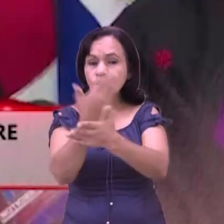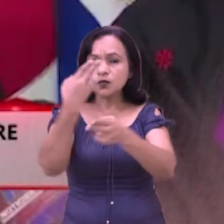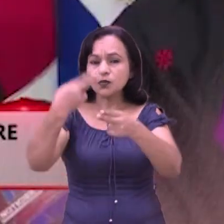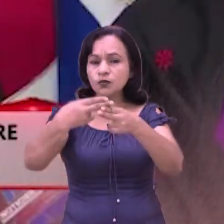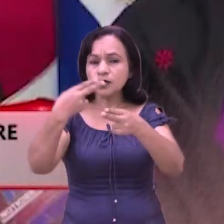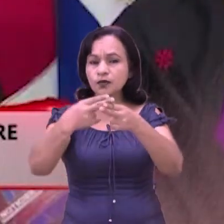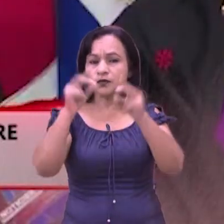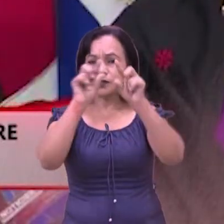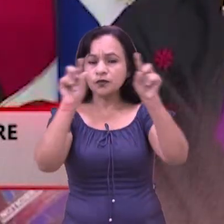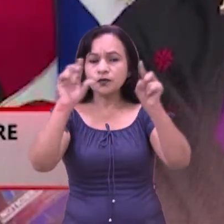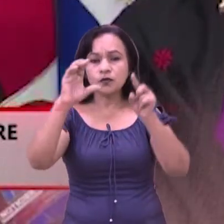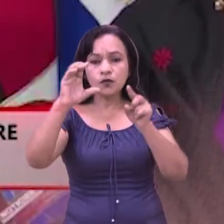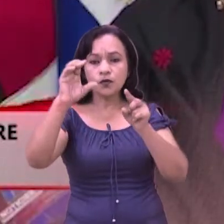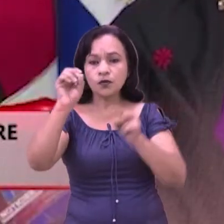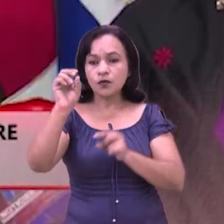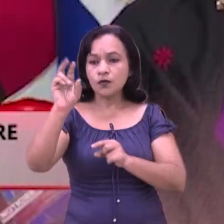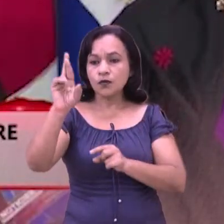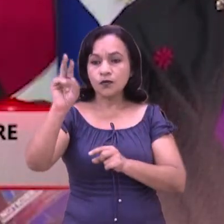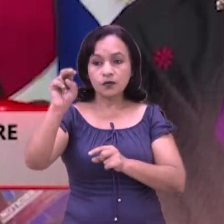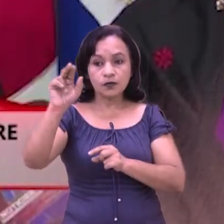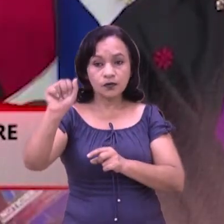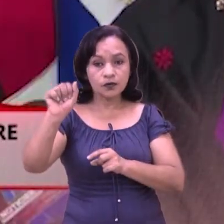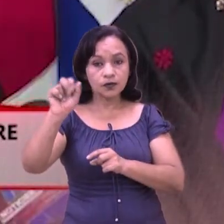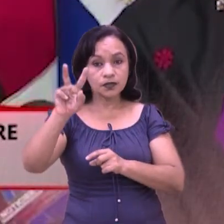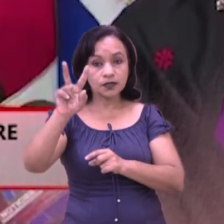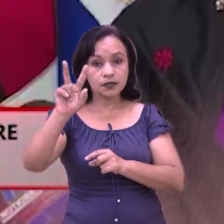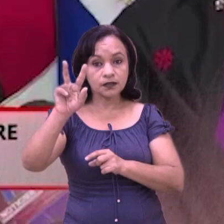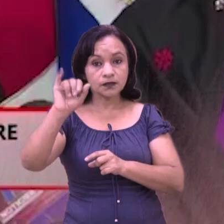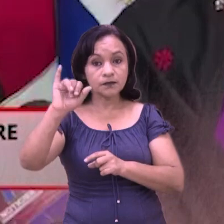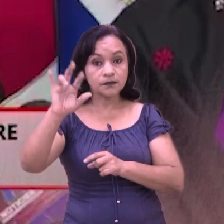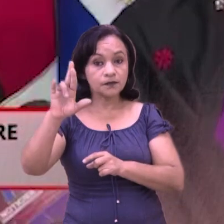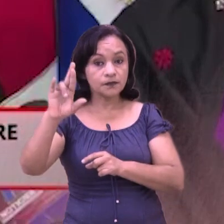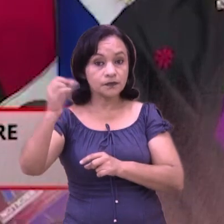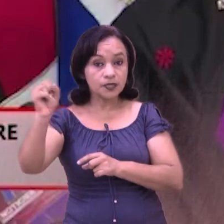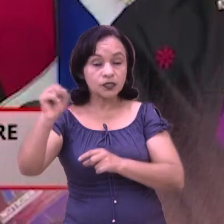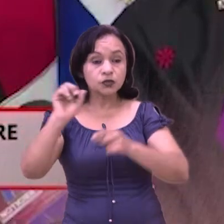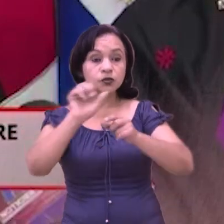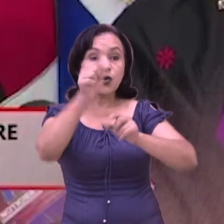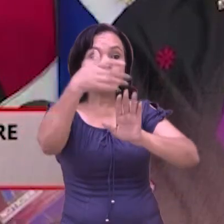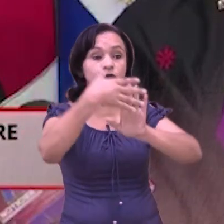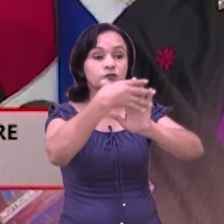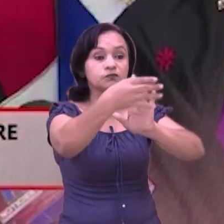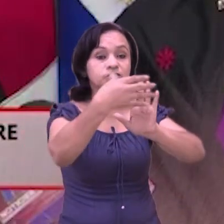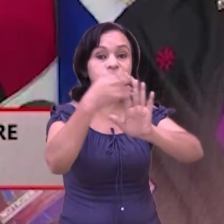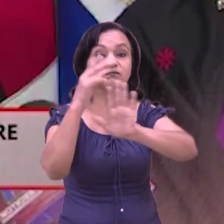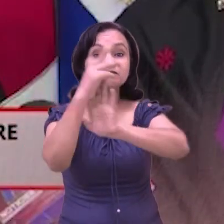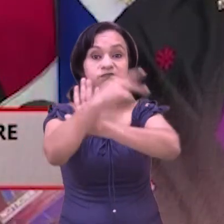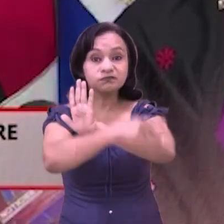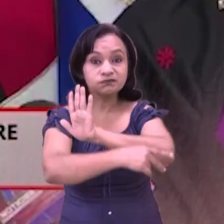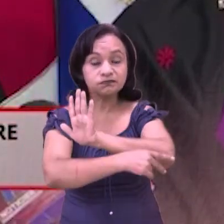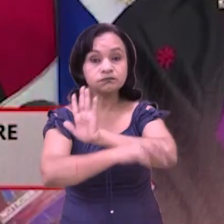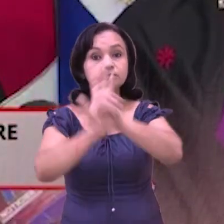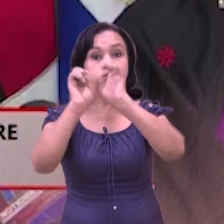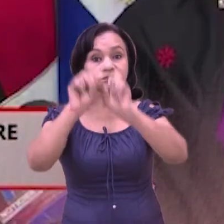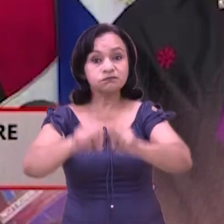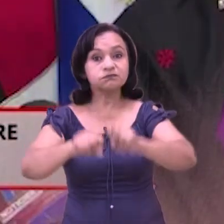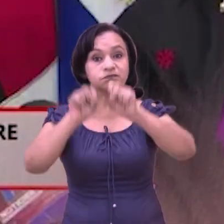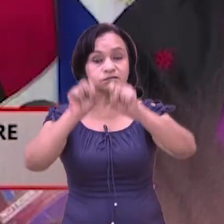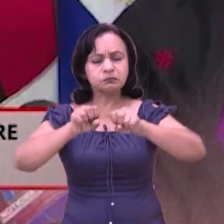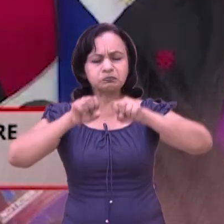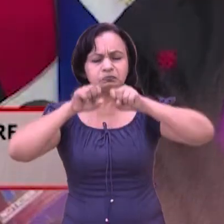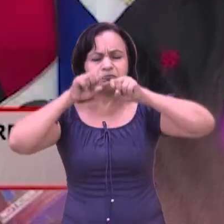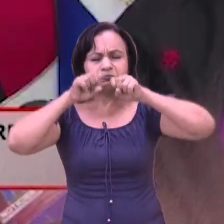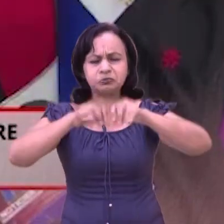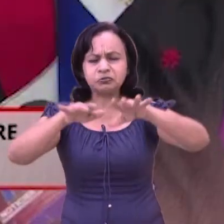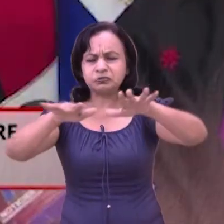que pone en riesgo la salud pública de otros estados a causa de una posible